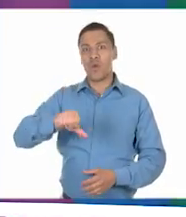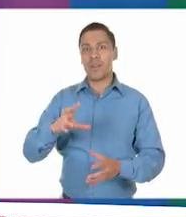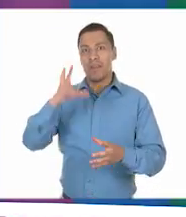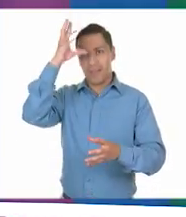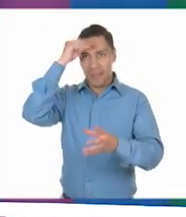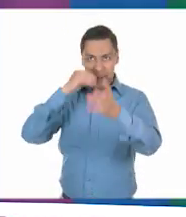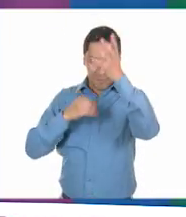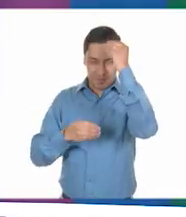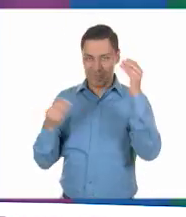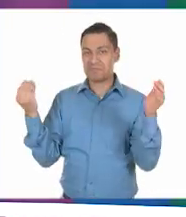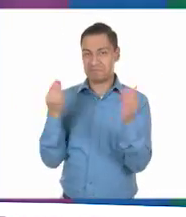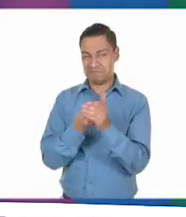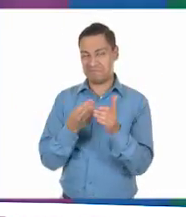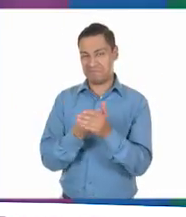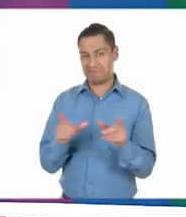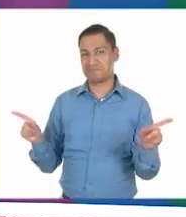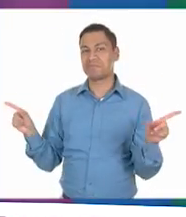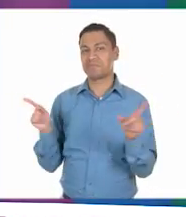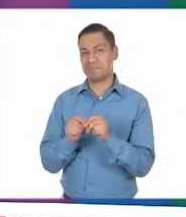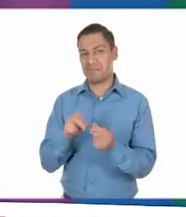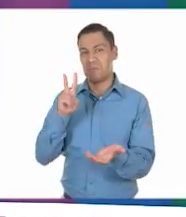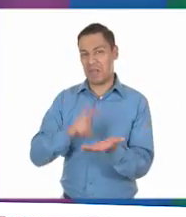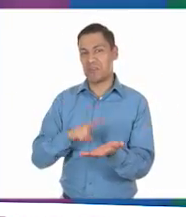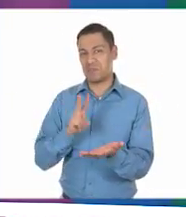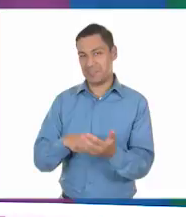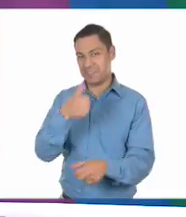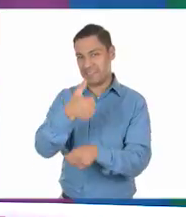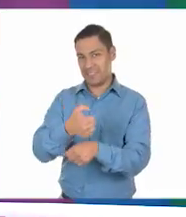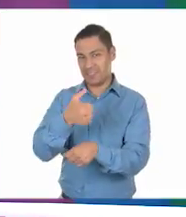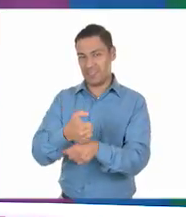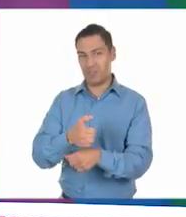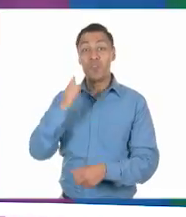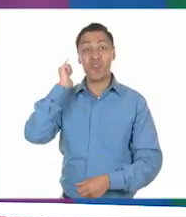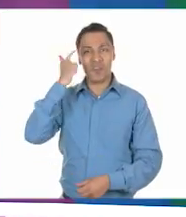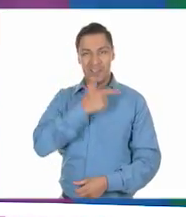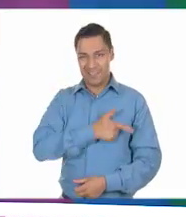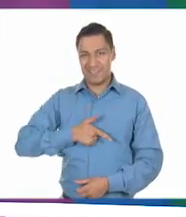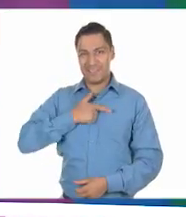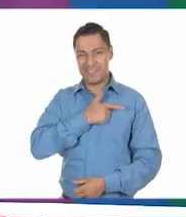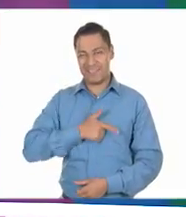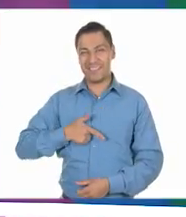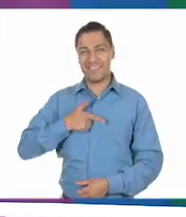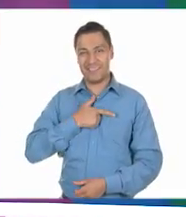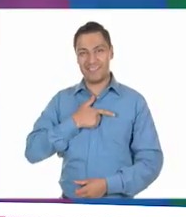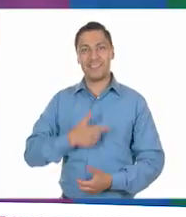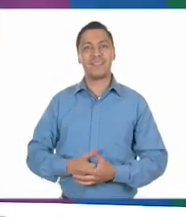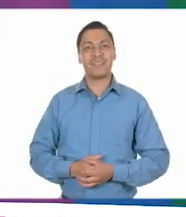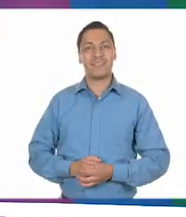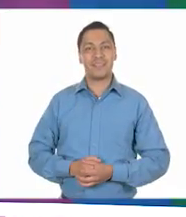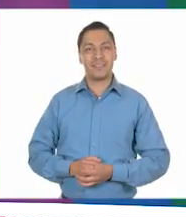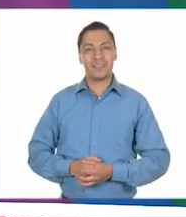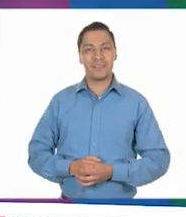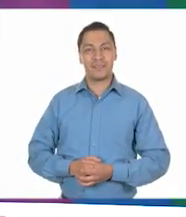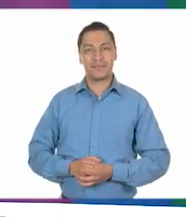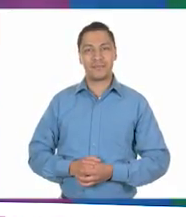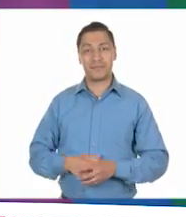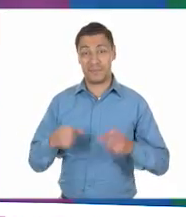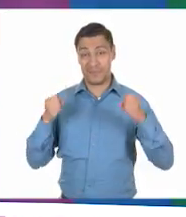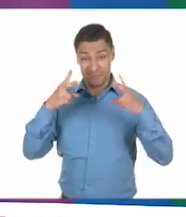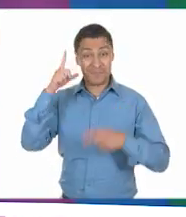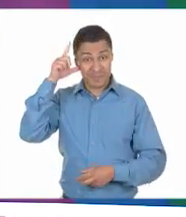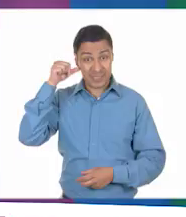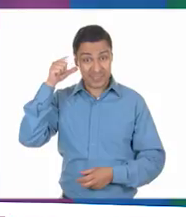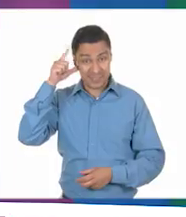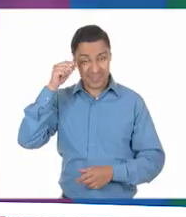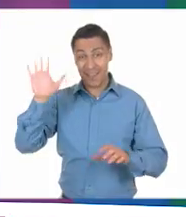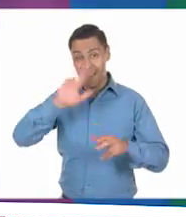la convivencia de formación cívica y ética de sexto grado. Espero que lo hayan disfrutado tanto como nosotros. Nos vemos mañana.